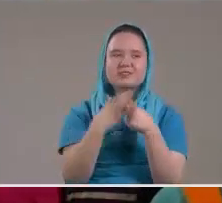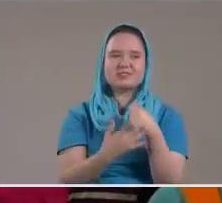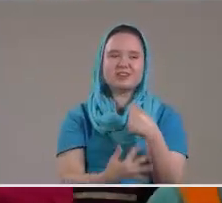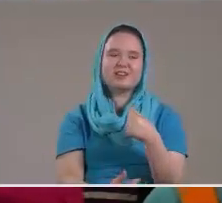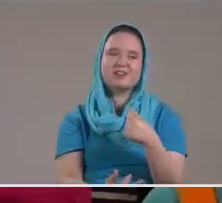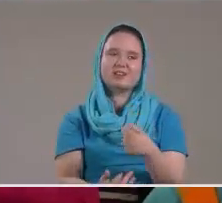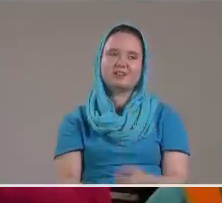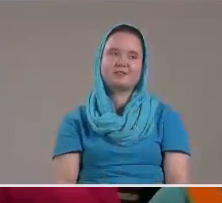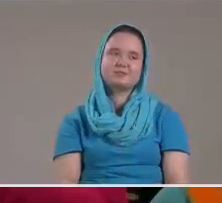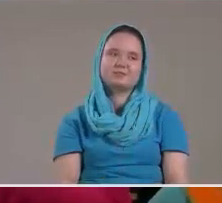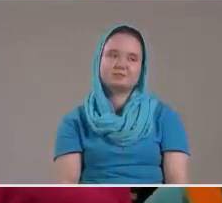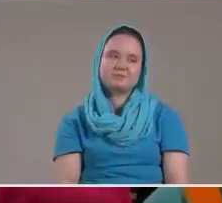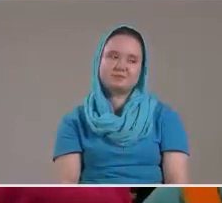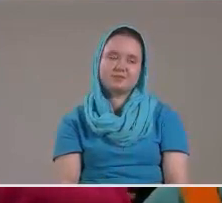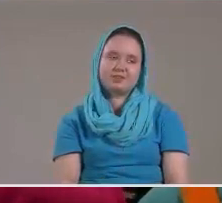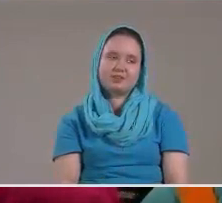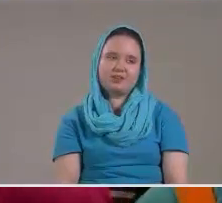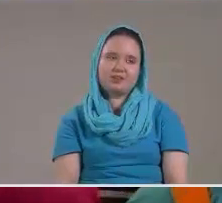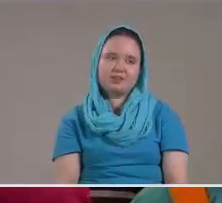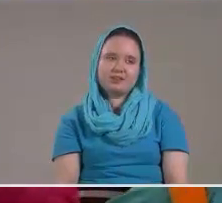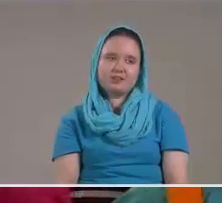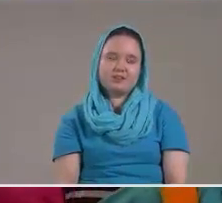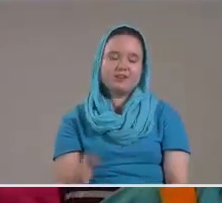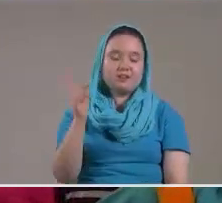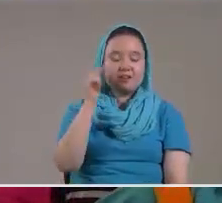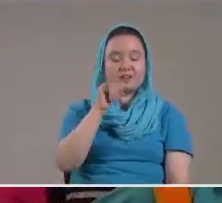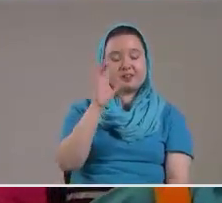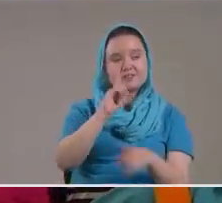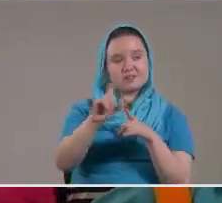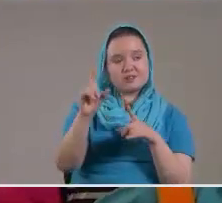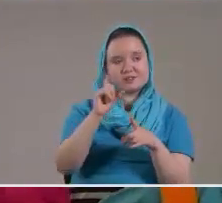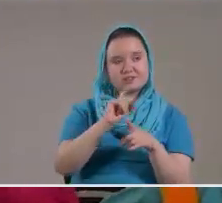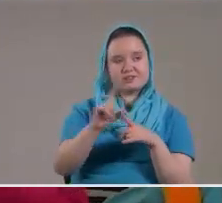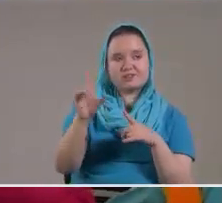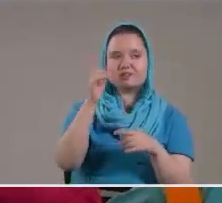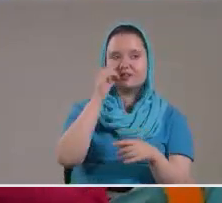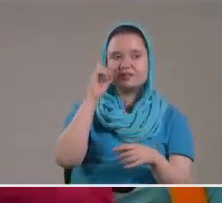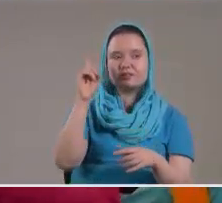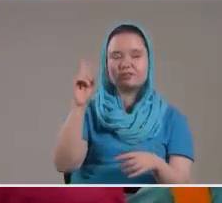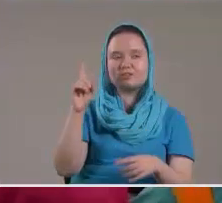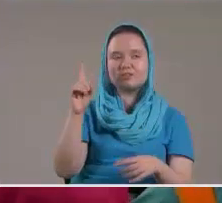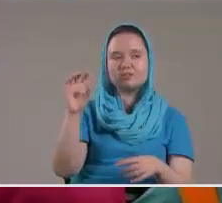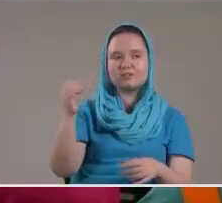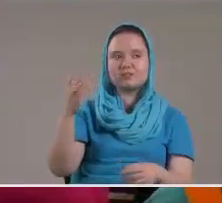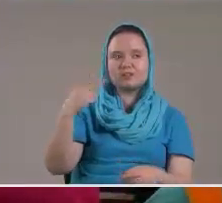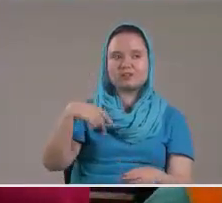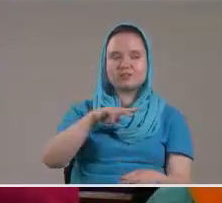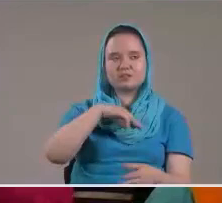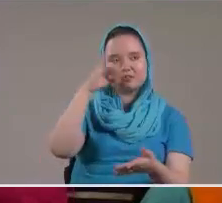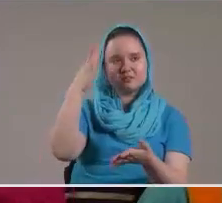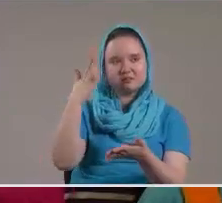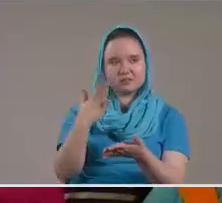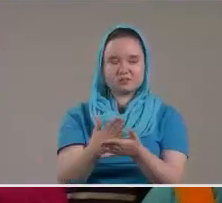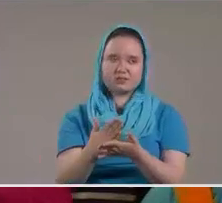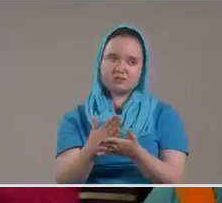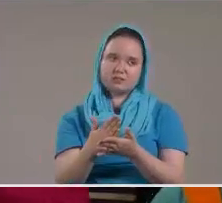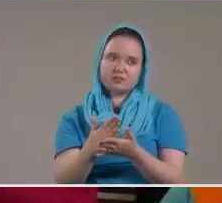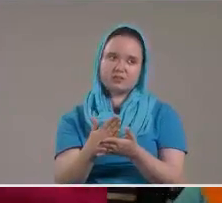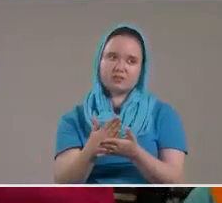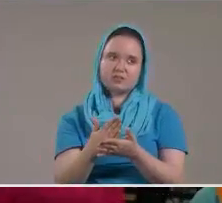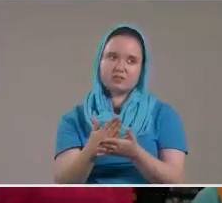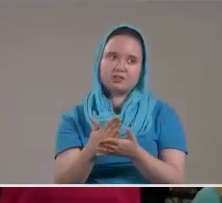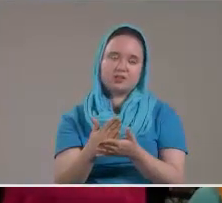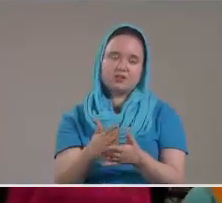semejante Padre Padre Aquellas cosas Señor Bendito Que hoy Son un